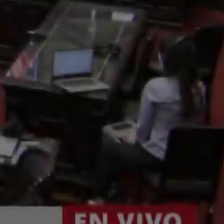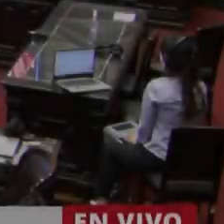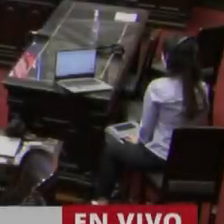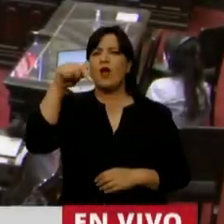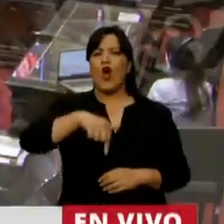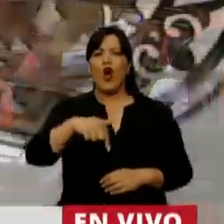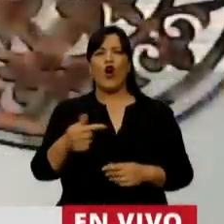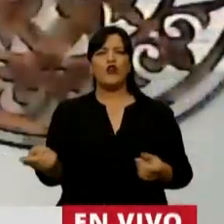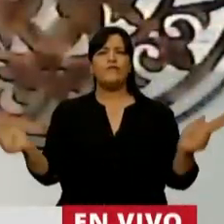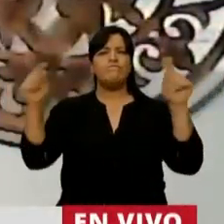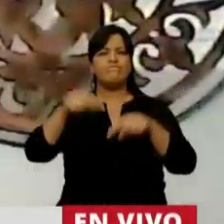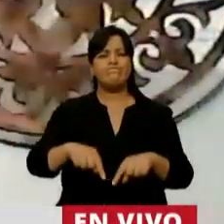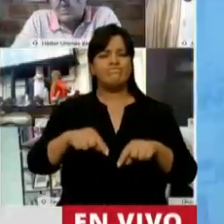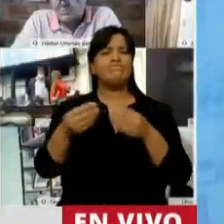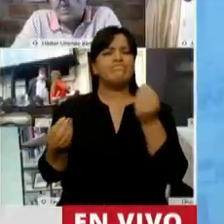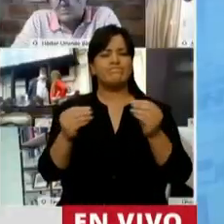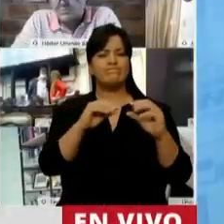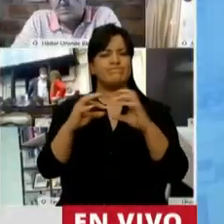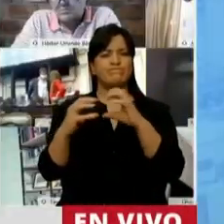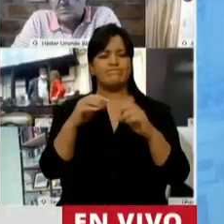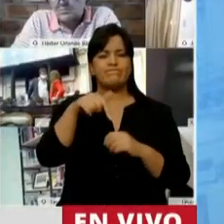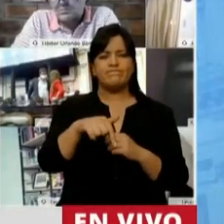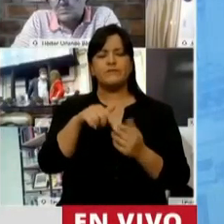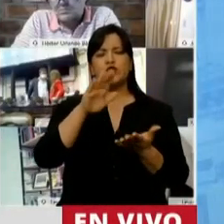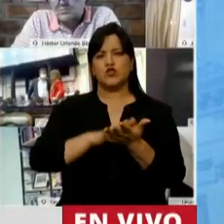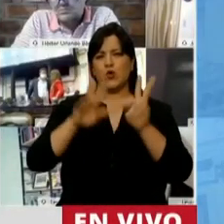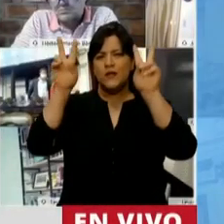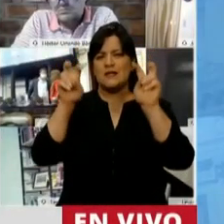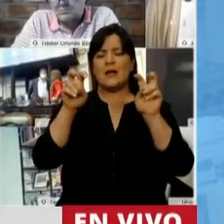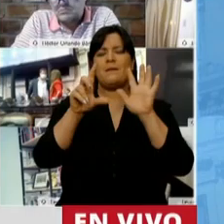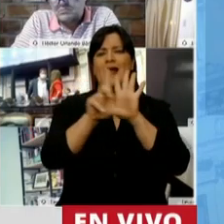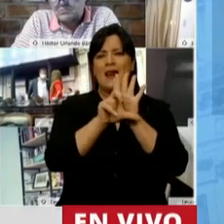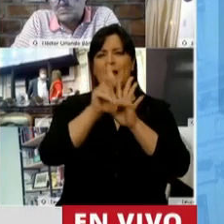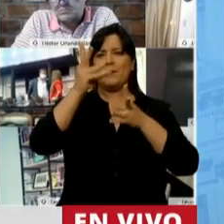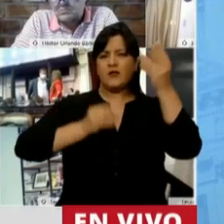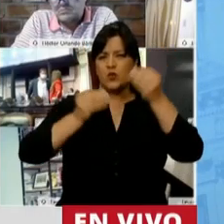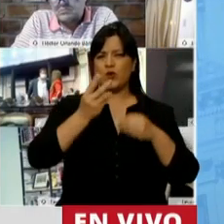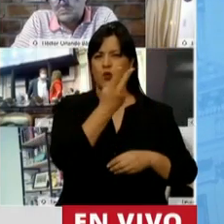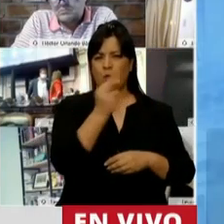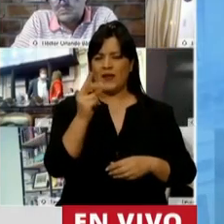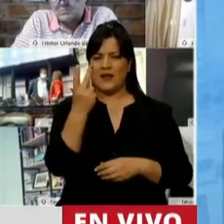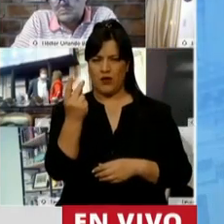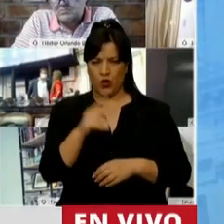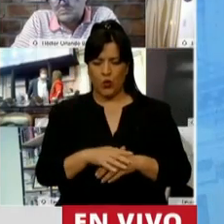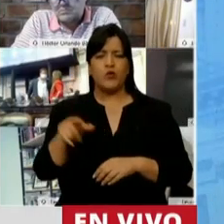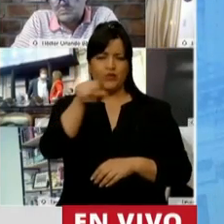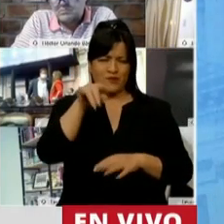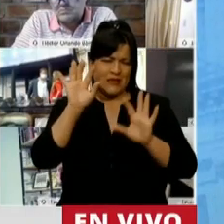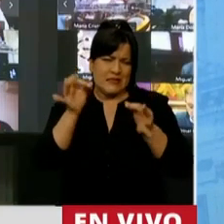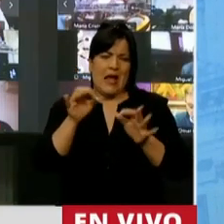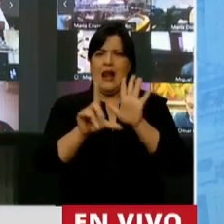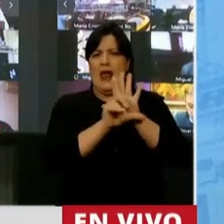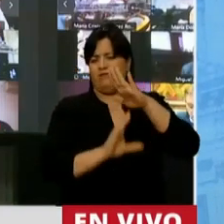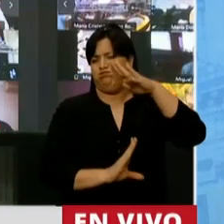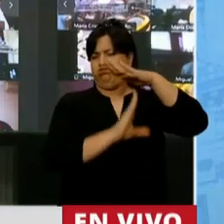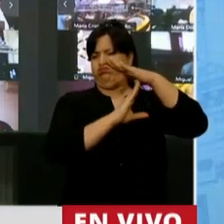Hoy venimos al recinto a tratar del presupuesto 2021. Como sabemos, el presupuesto de la ley de leyes